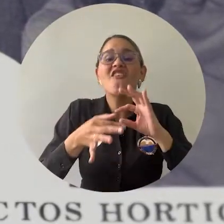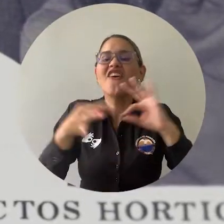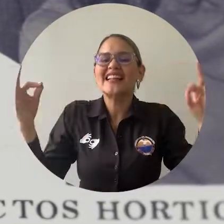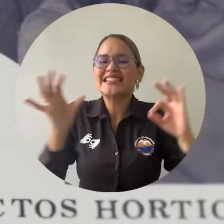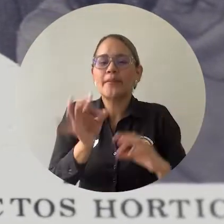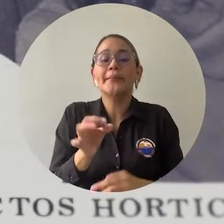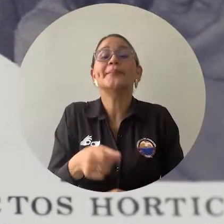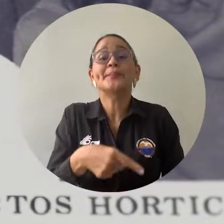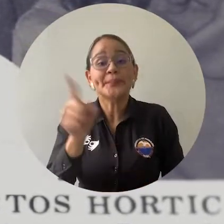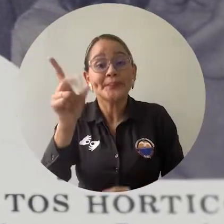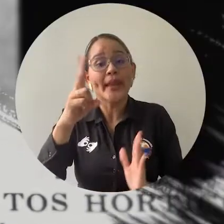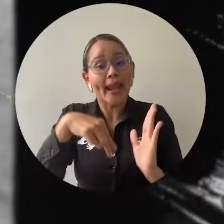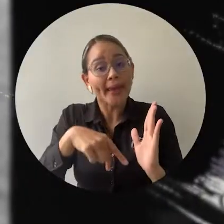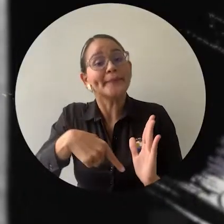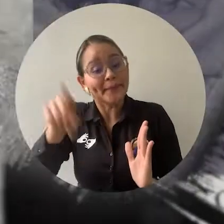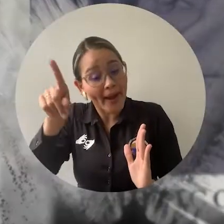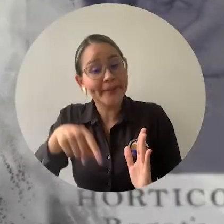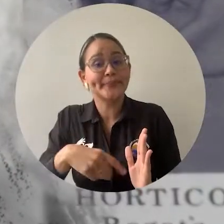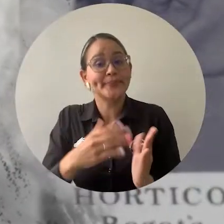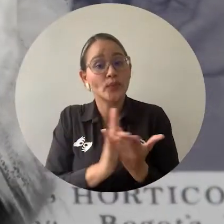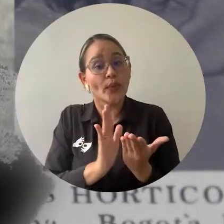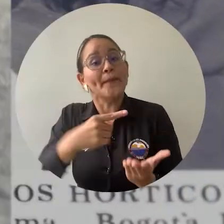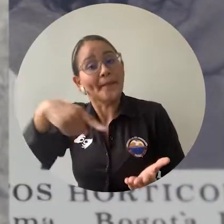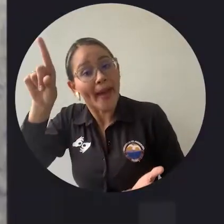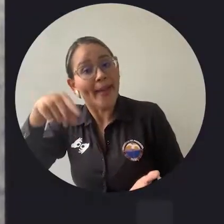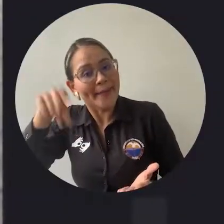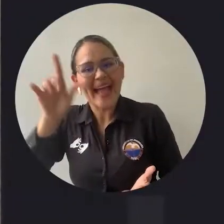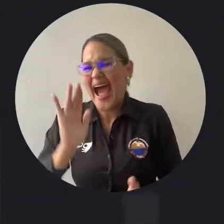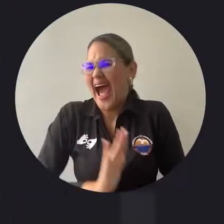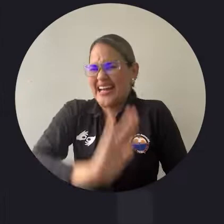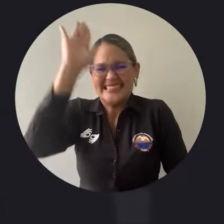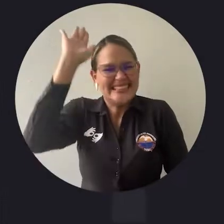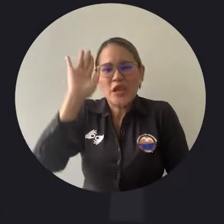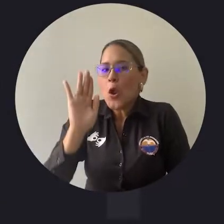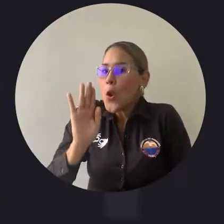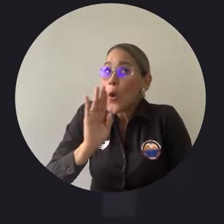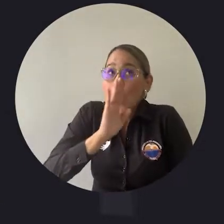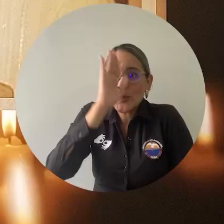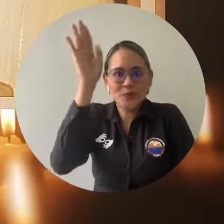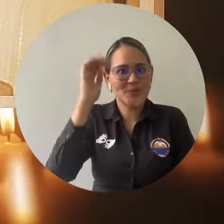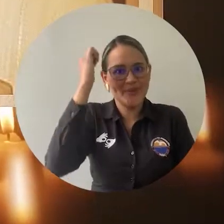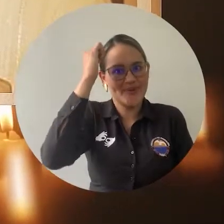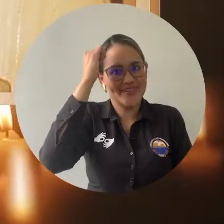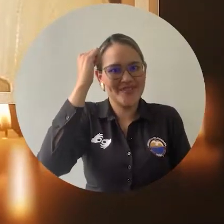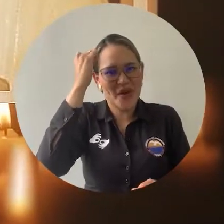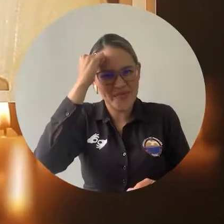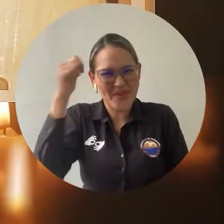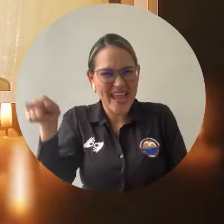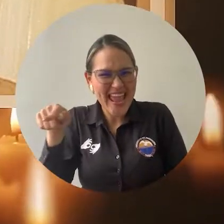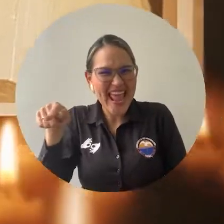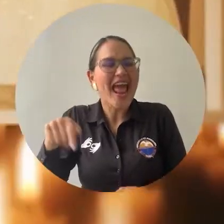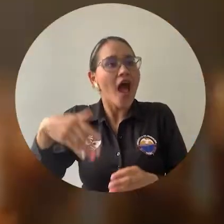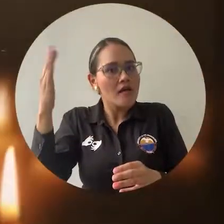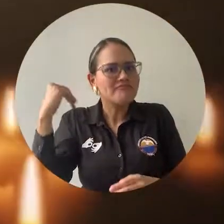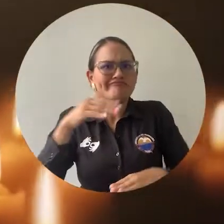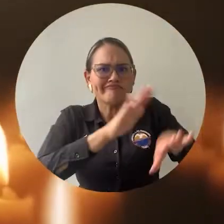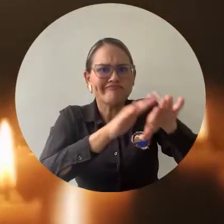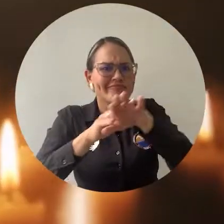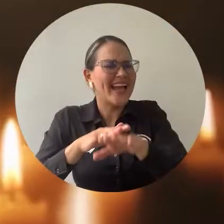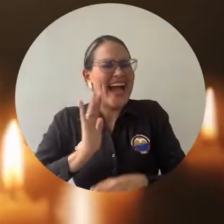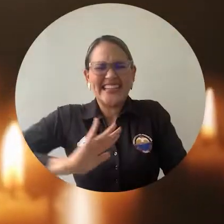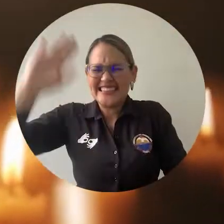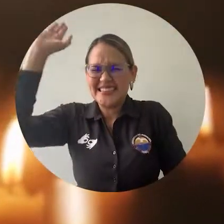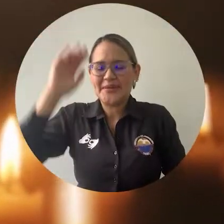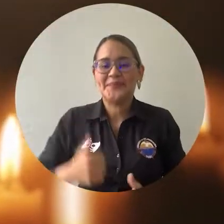siempre era, lea, lea, instruyase. Era lo que más les decía él a ellos. Para nuestra Casa de Estudios Superiores,